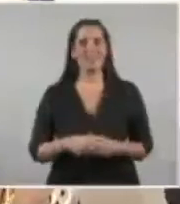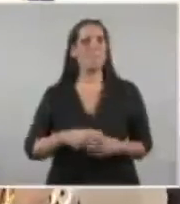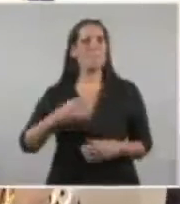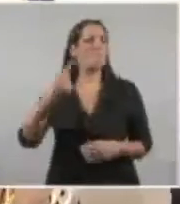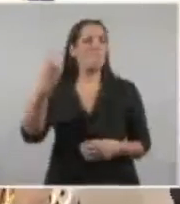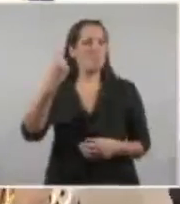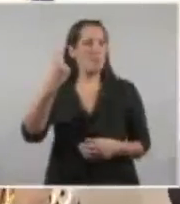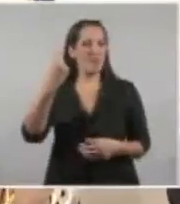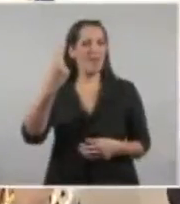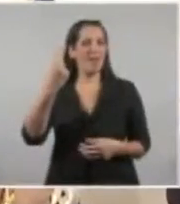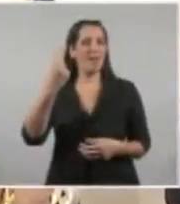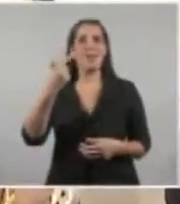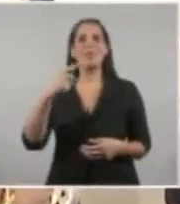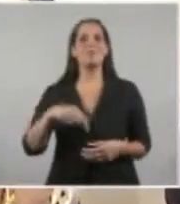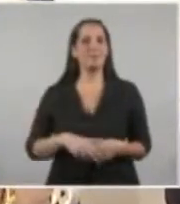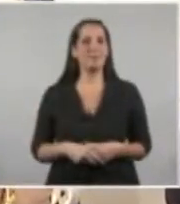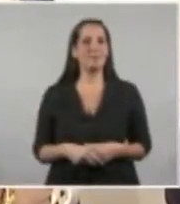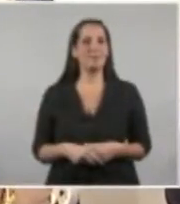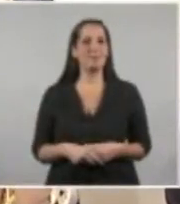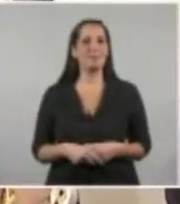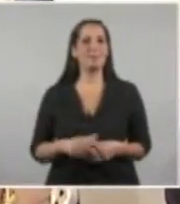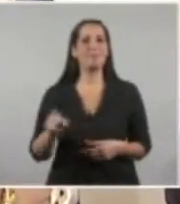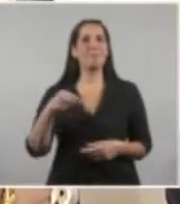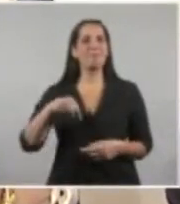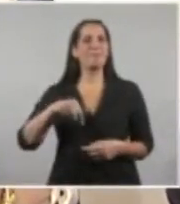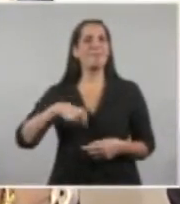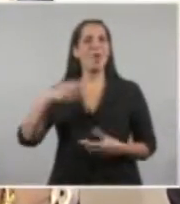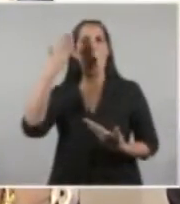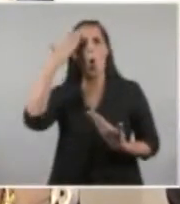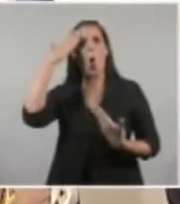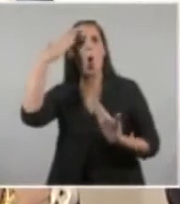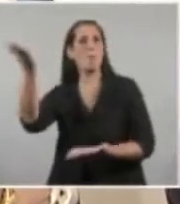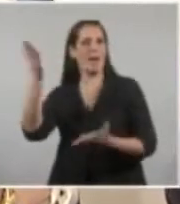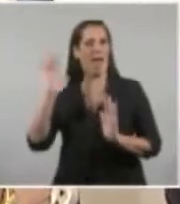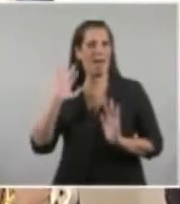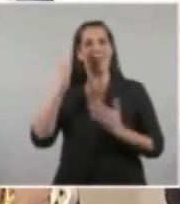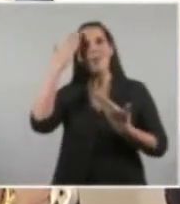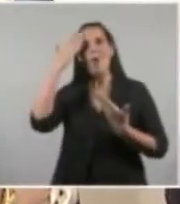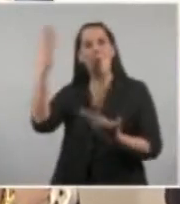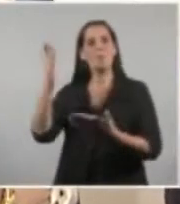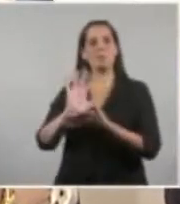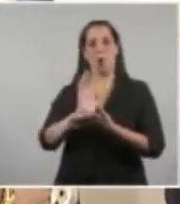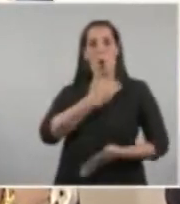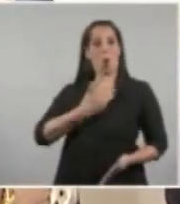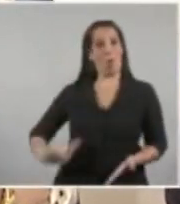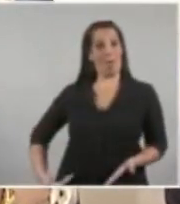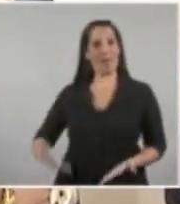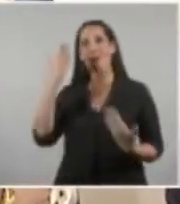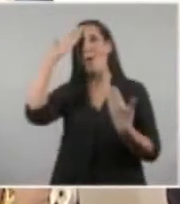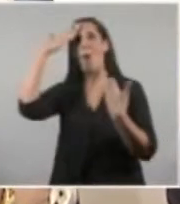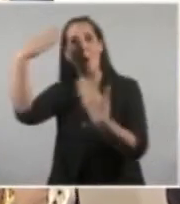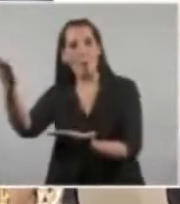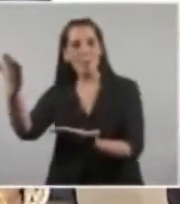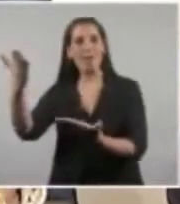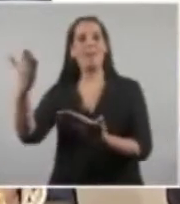Lo que significa este homenaje que queremos hacer desde el Estado Nacional con la